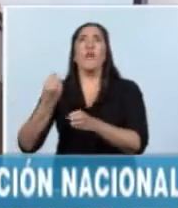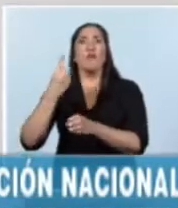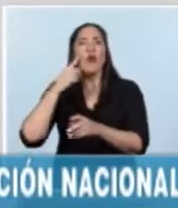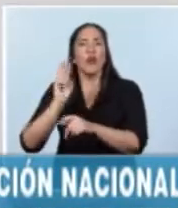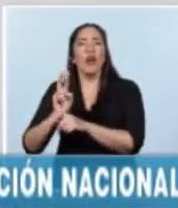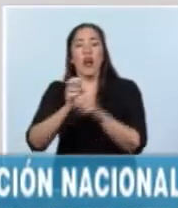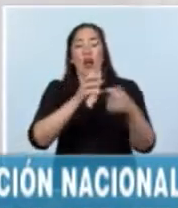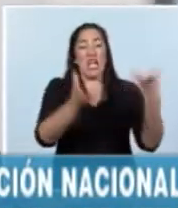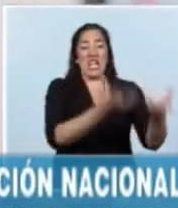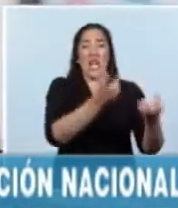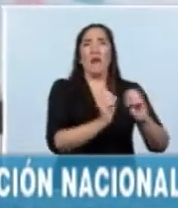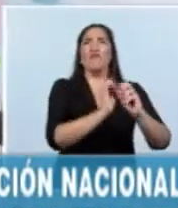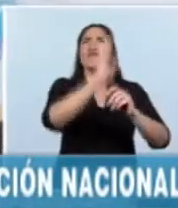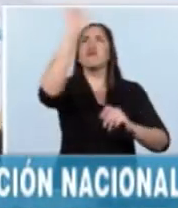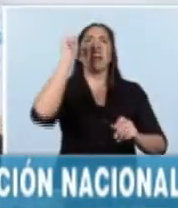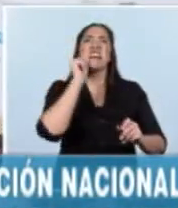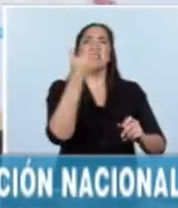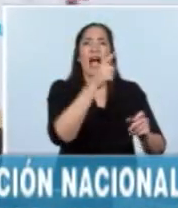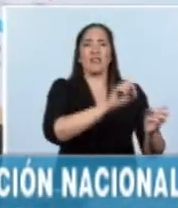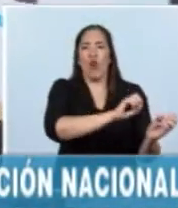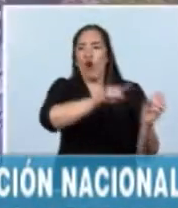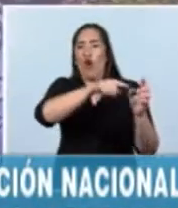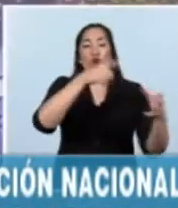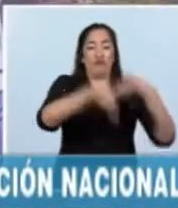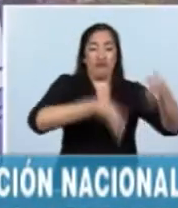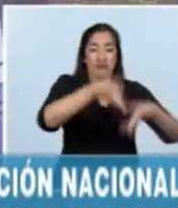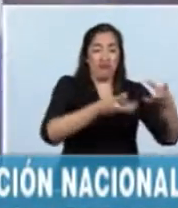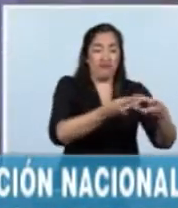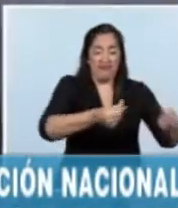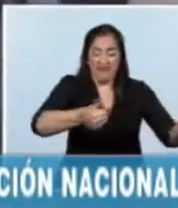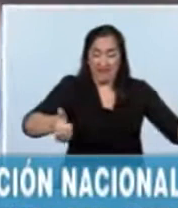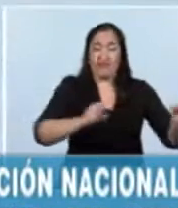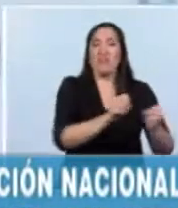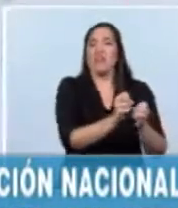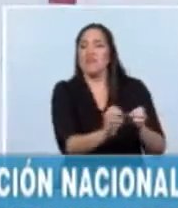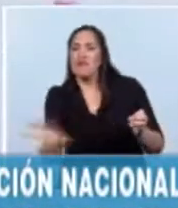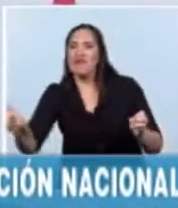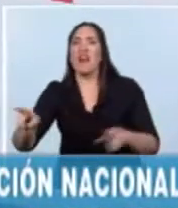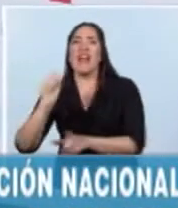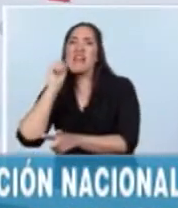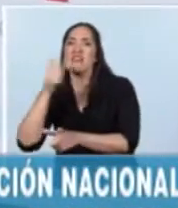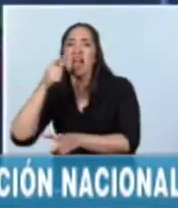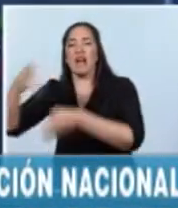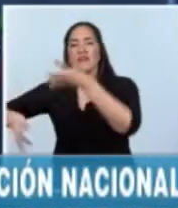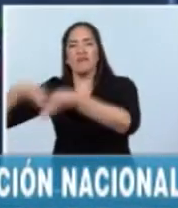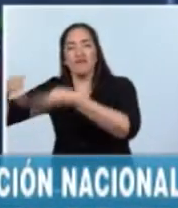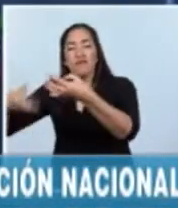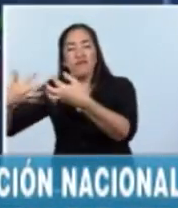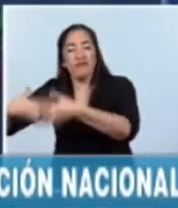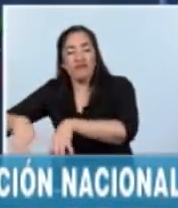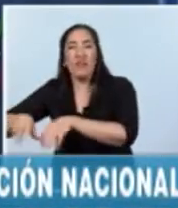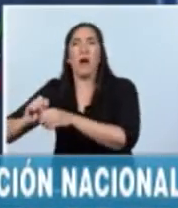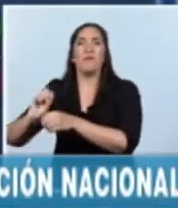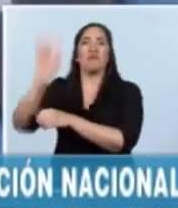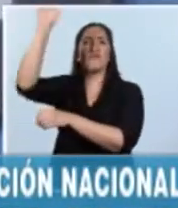porque obviamente la quema de droga es una sustancia absolutamente tóxica, produce gases tóxicos y por lo tanto hay otra parte del camión que